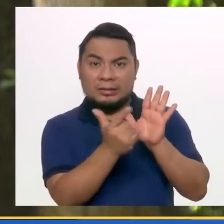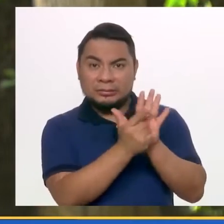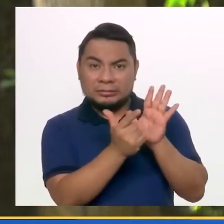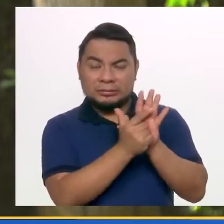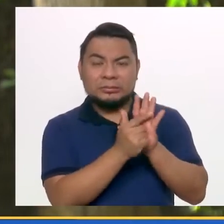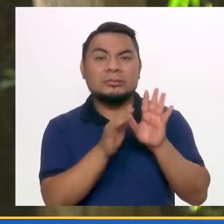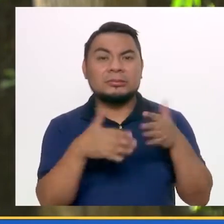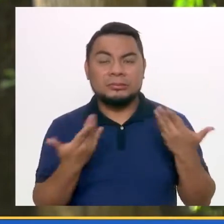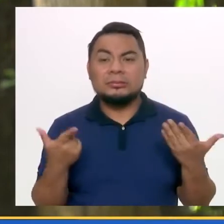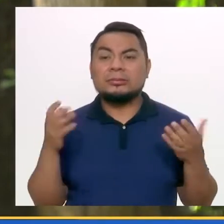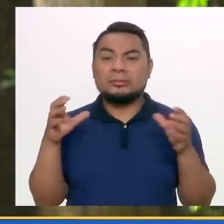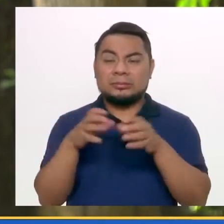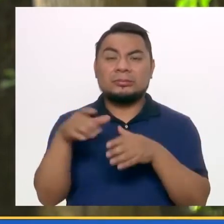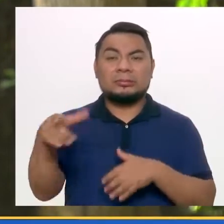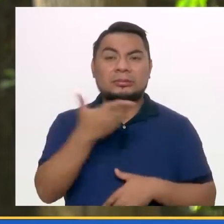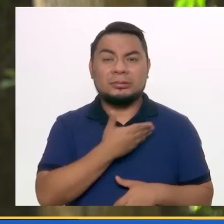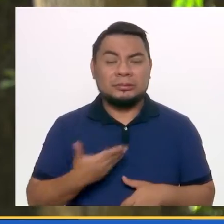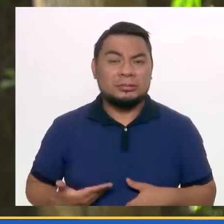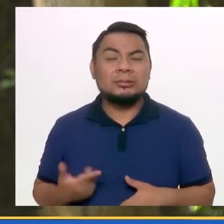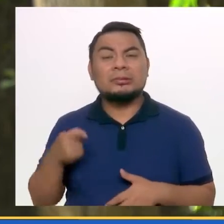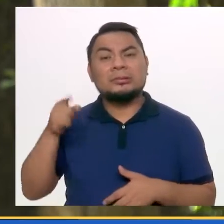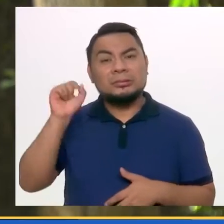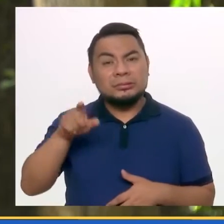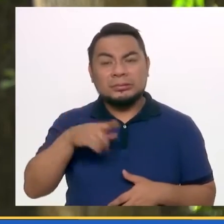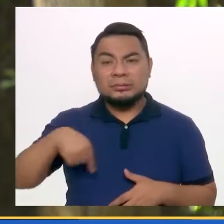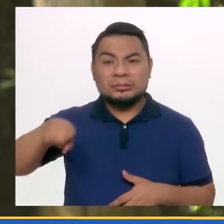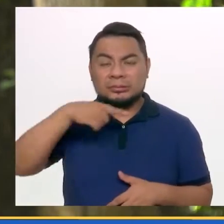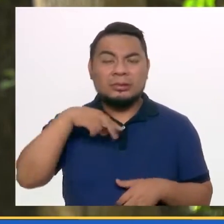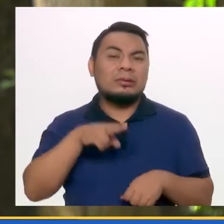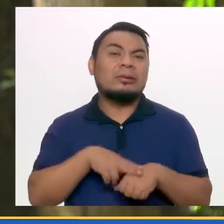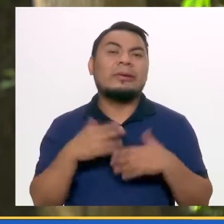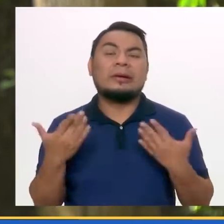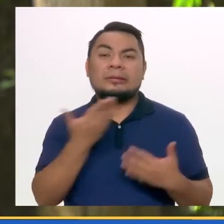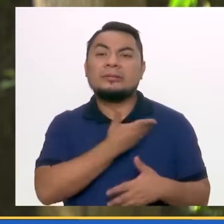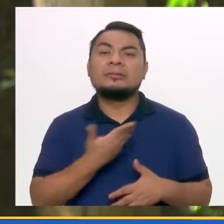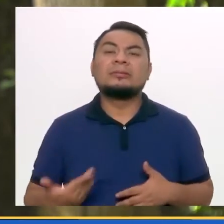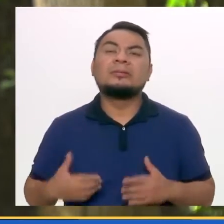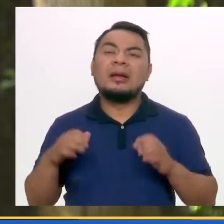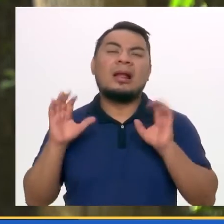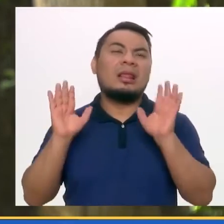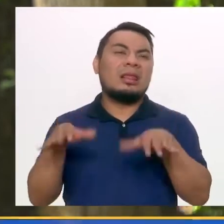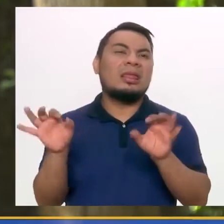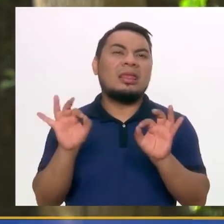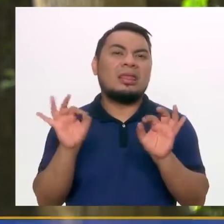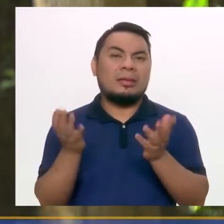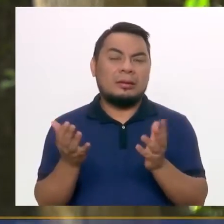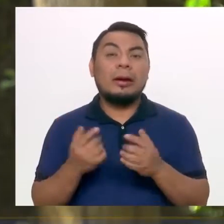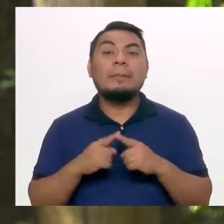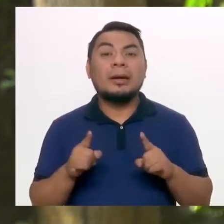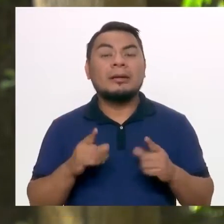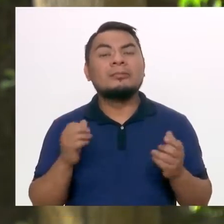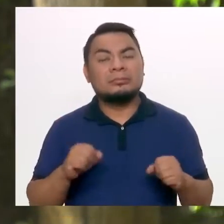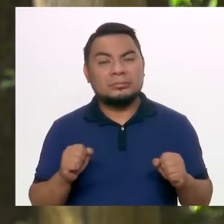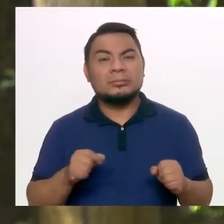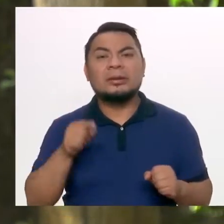tenemos instituciones del Estado que si bien es común en nuestro país que el Estado no hace nada, no es tan verdad, hace